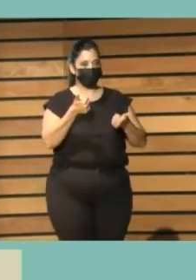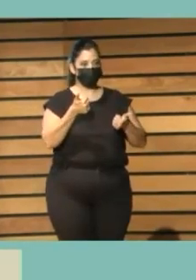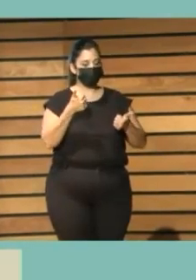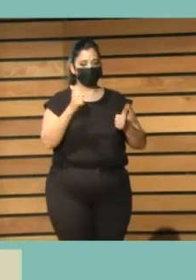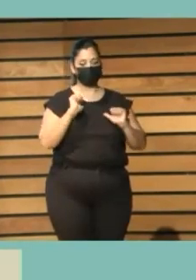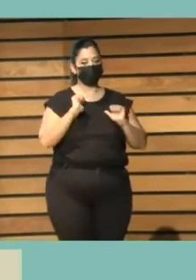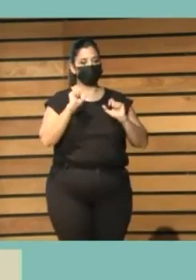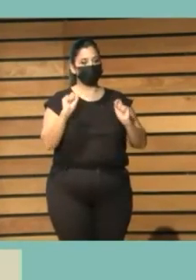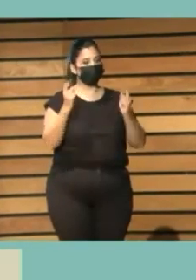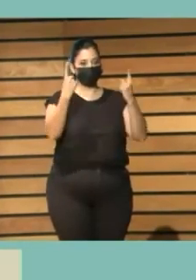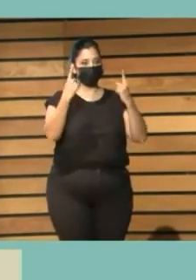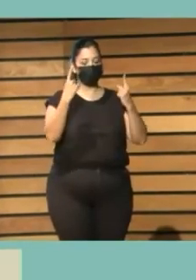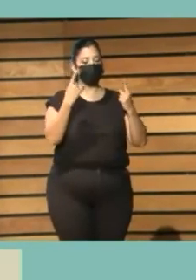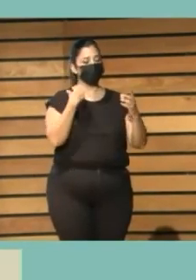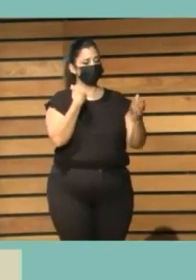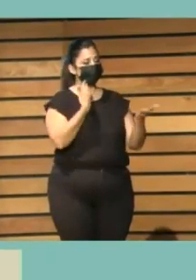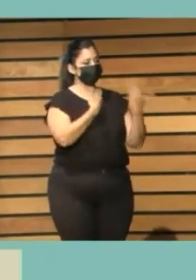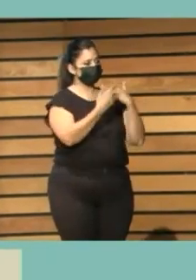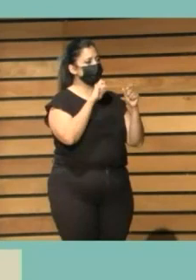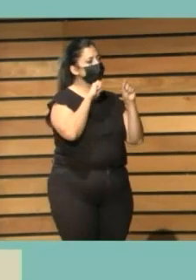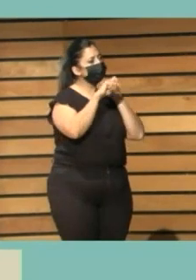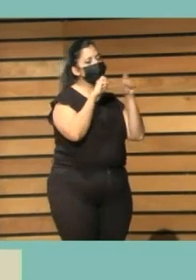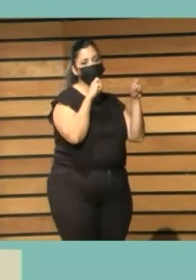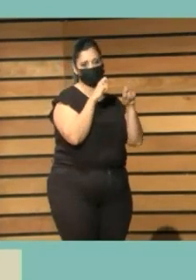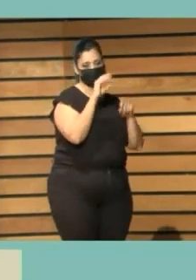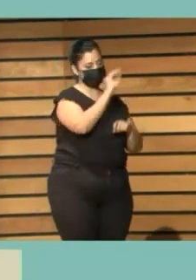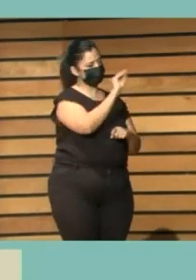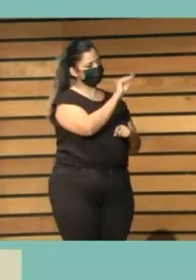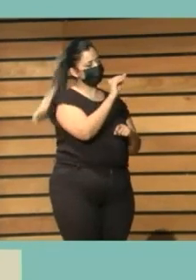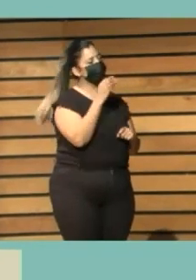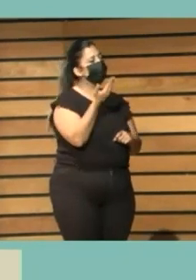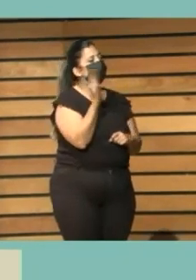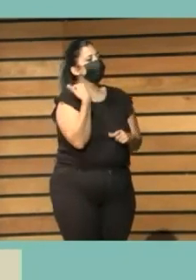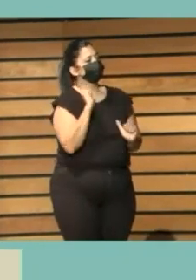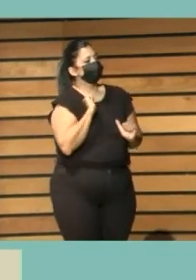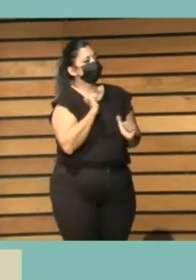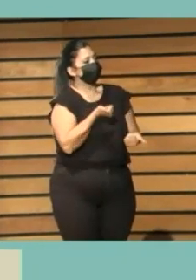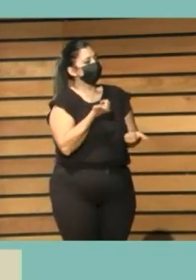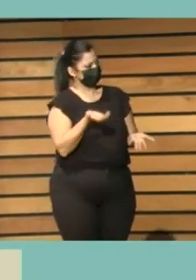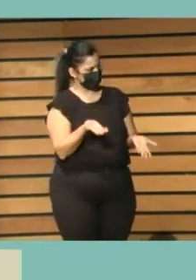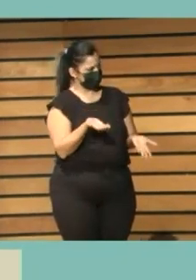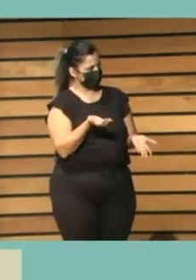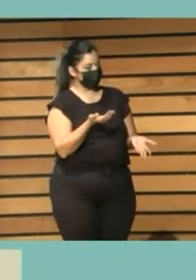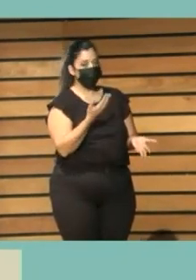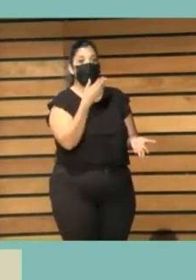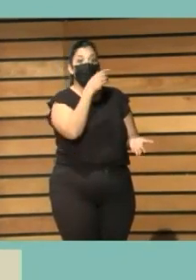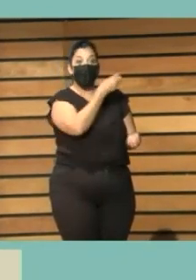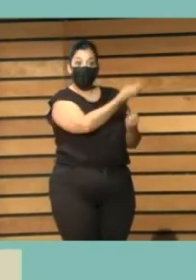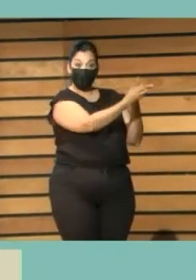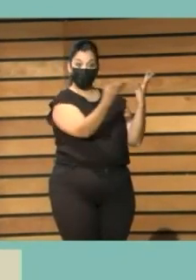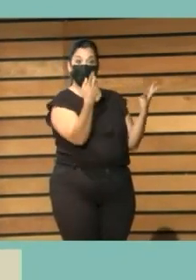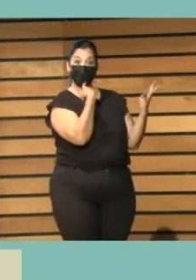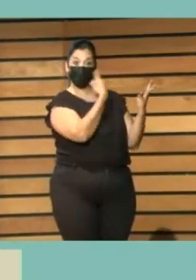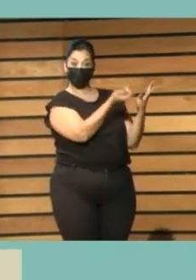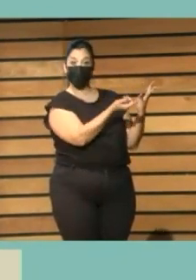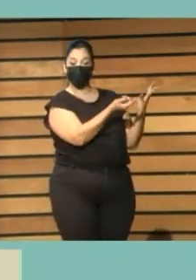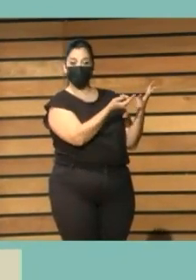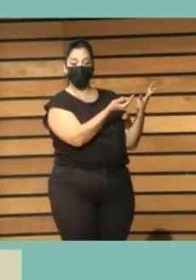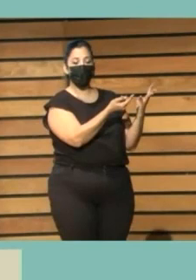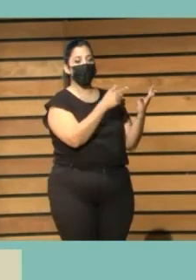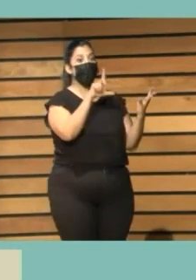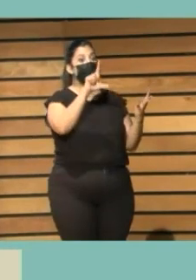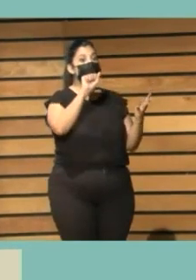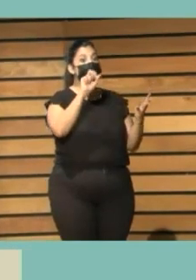a Sebas, etc. Y les preguntábamos, cuando empezaron, muchos reconocieron los foros de Laura